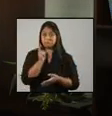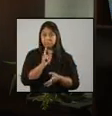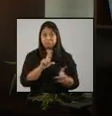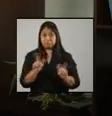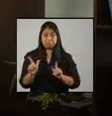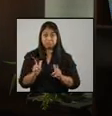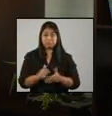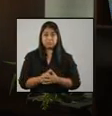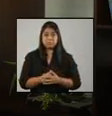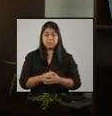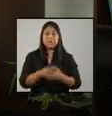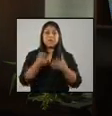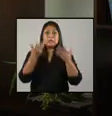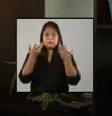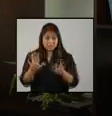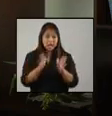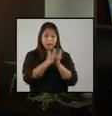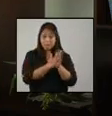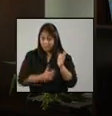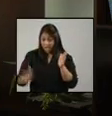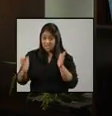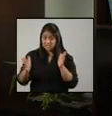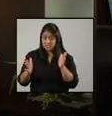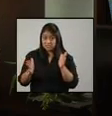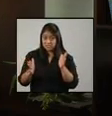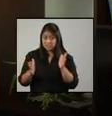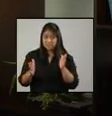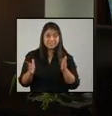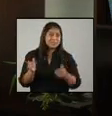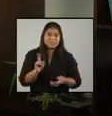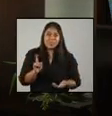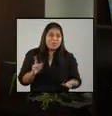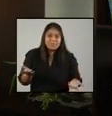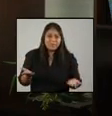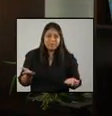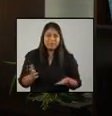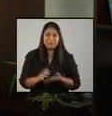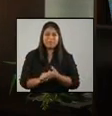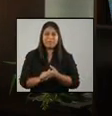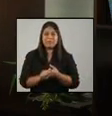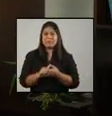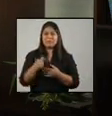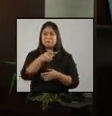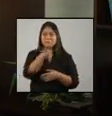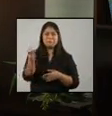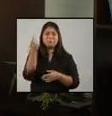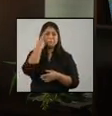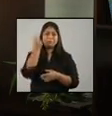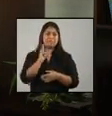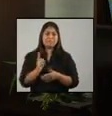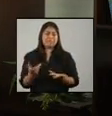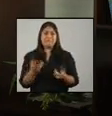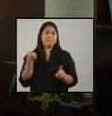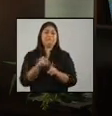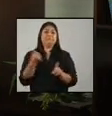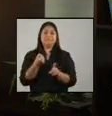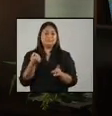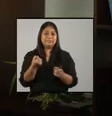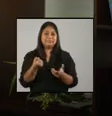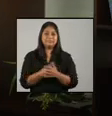¿No habían planes para algo así? No. Nadie podía prever esto.